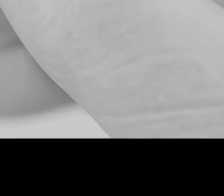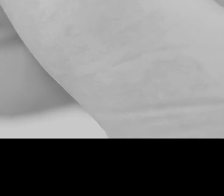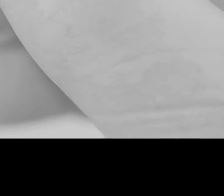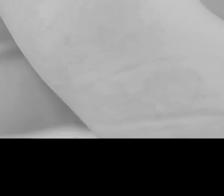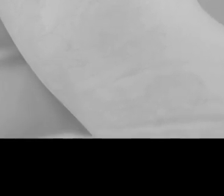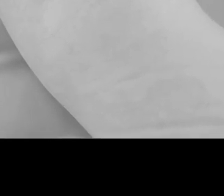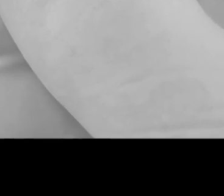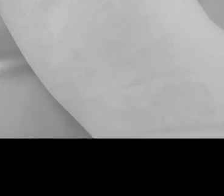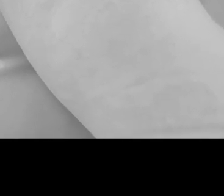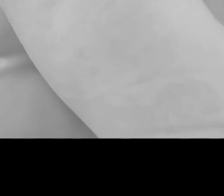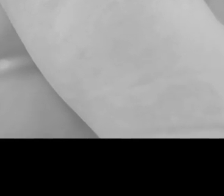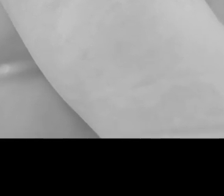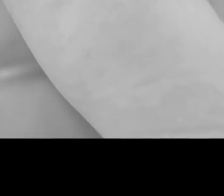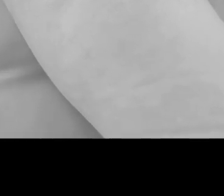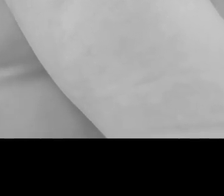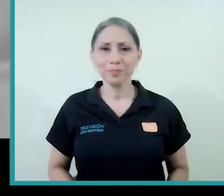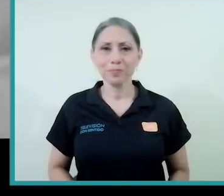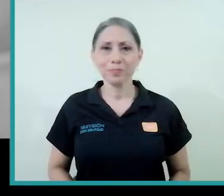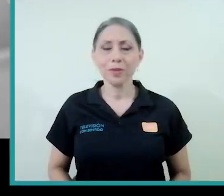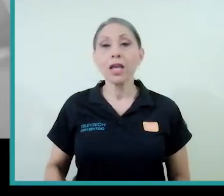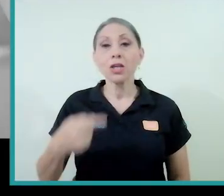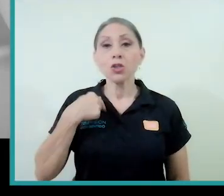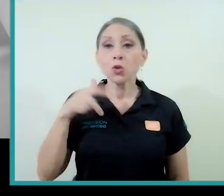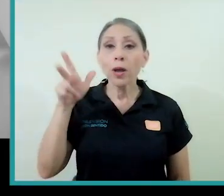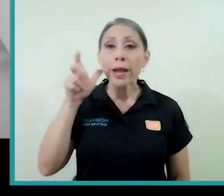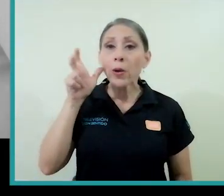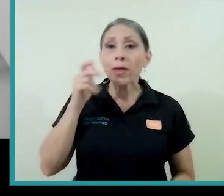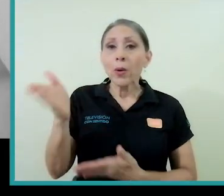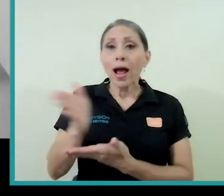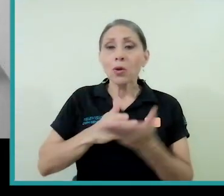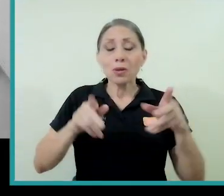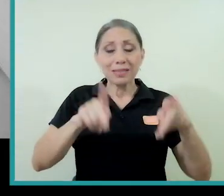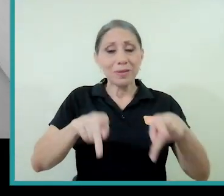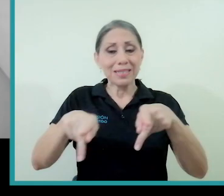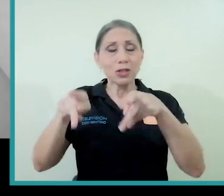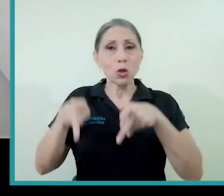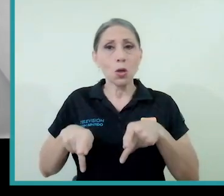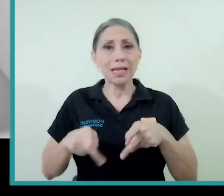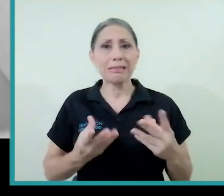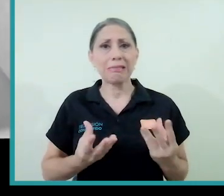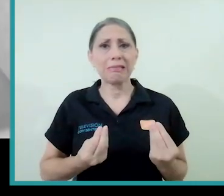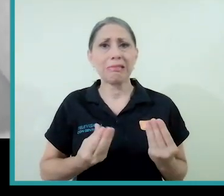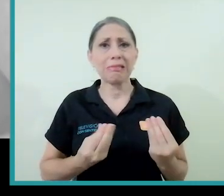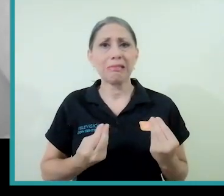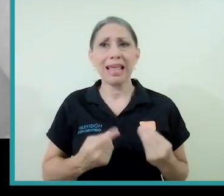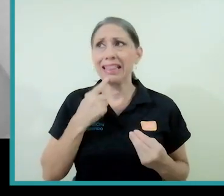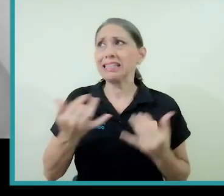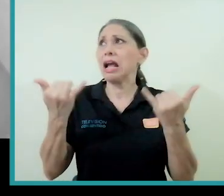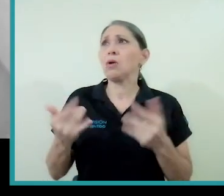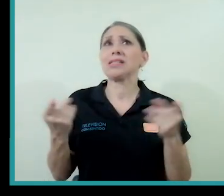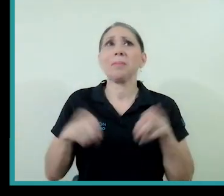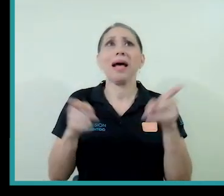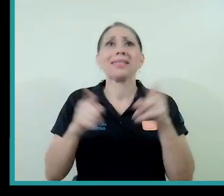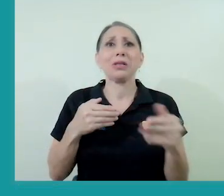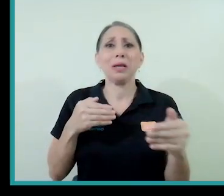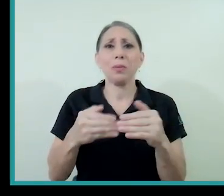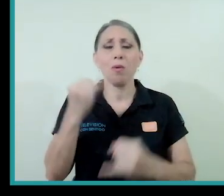proponer, reinventar. He oído a algunas personas que están aterrorizadas porque estas son las señales del fin del mundo,